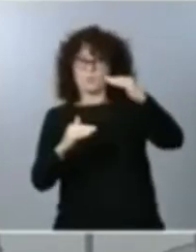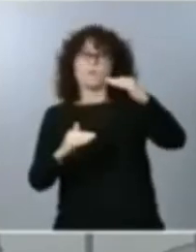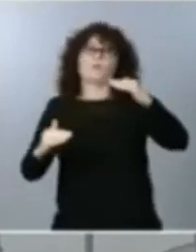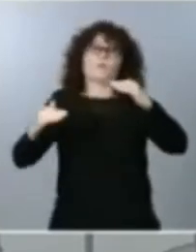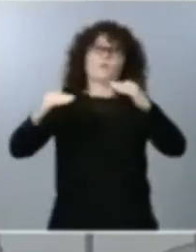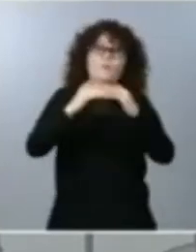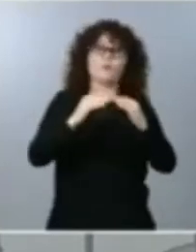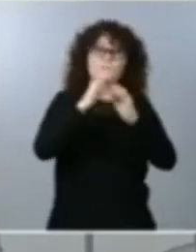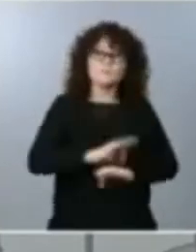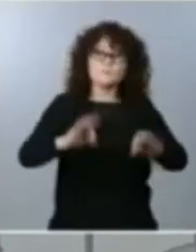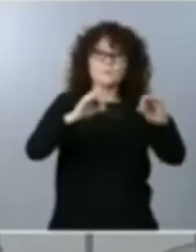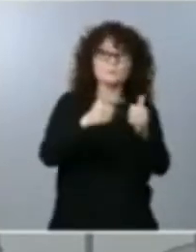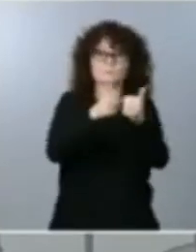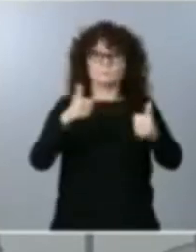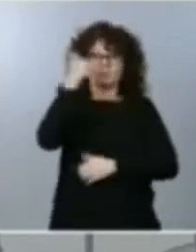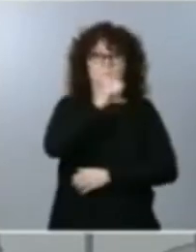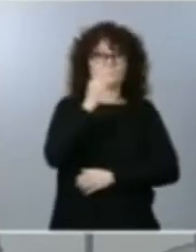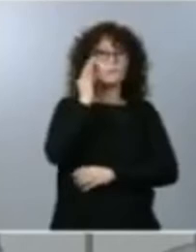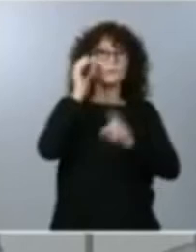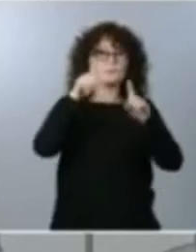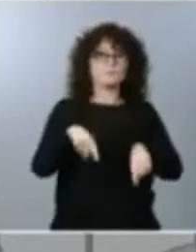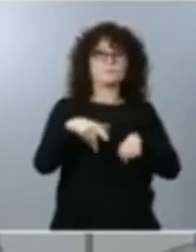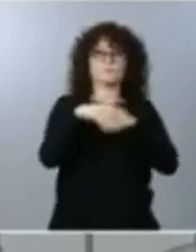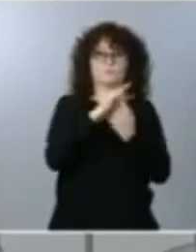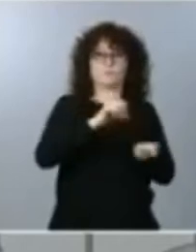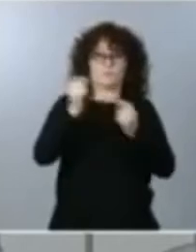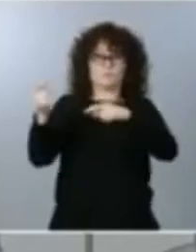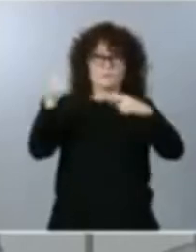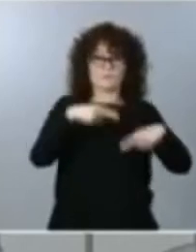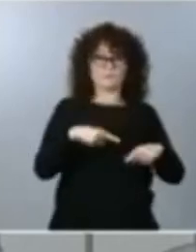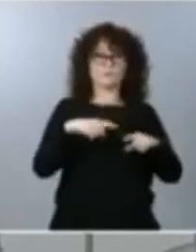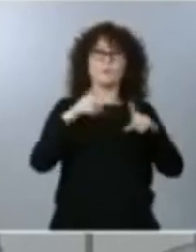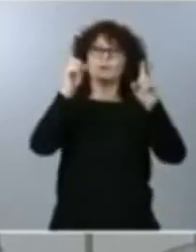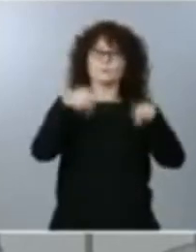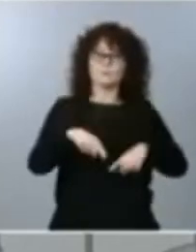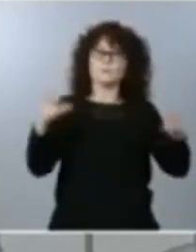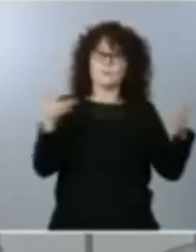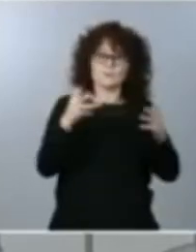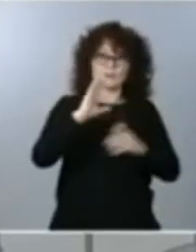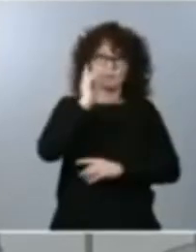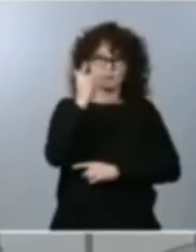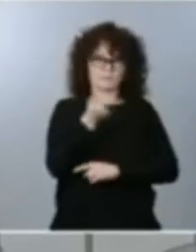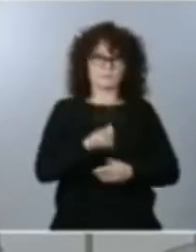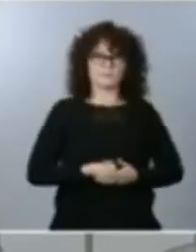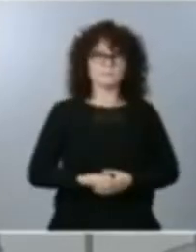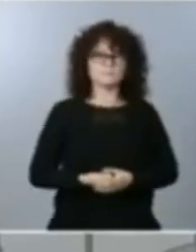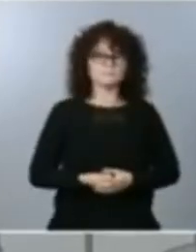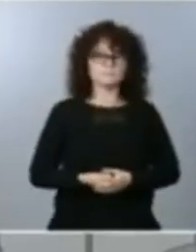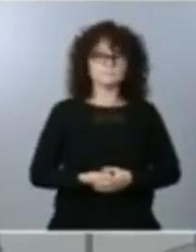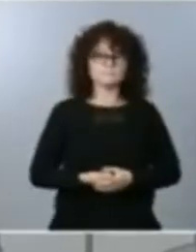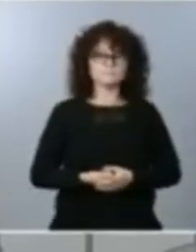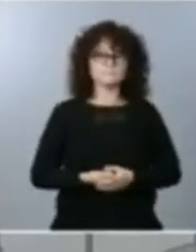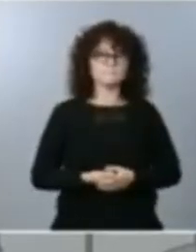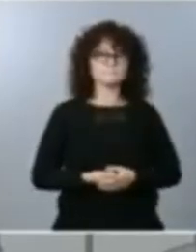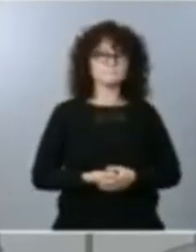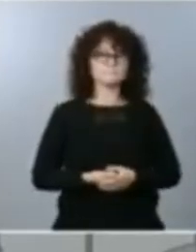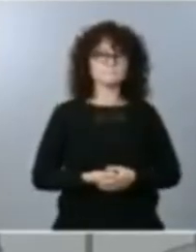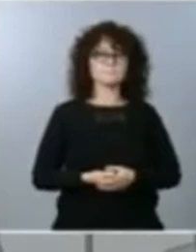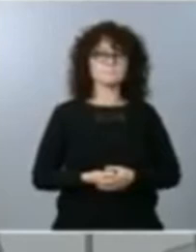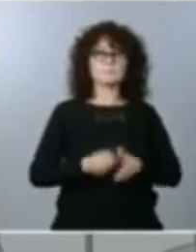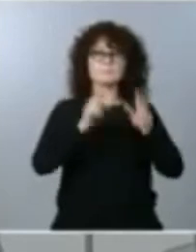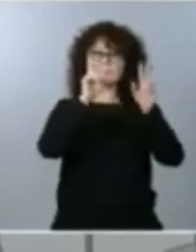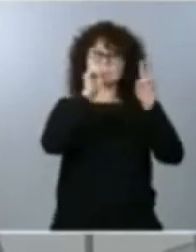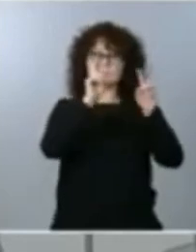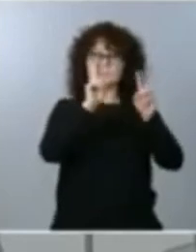y la gestión del fenómeno migratorio o también la emergencia climática. Todos estos debates tienen profundas